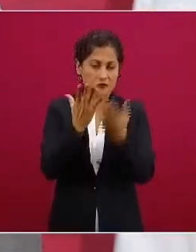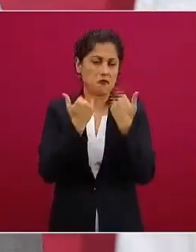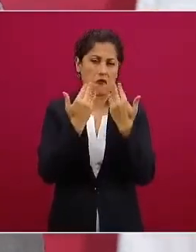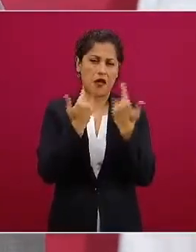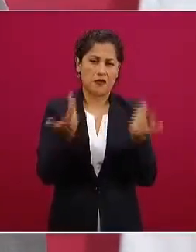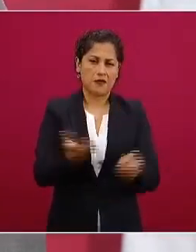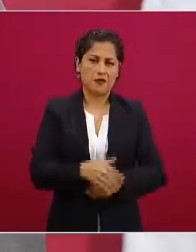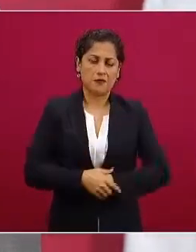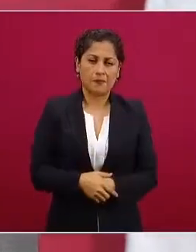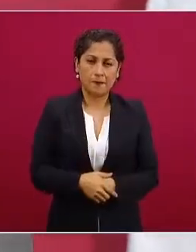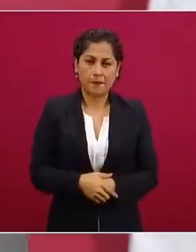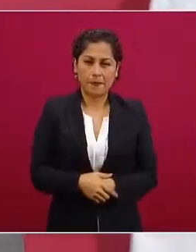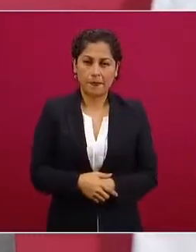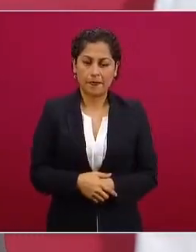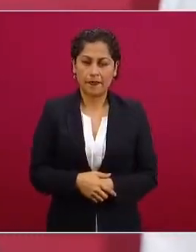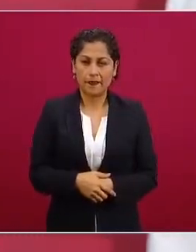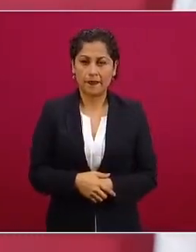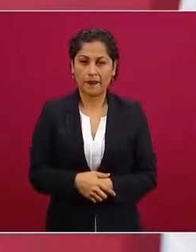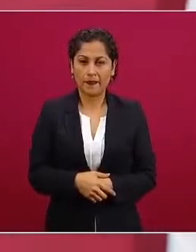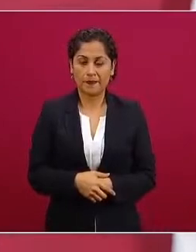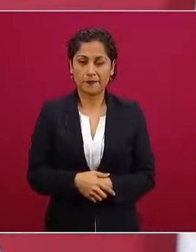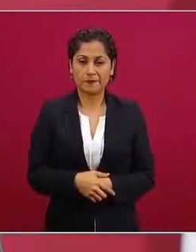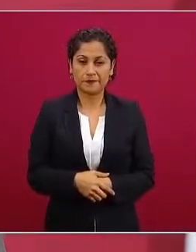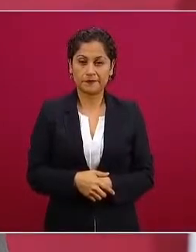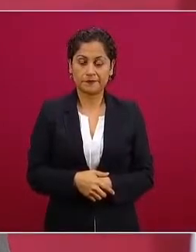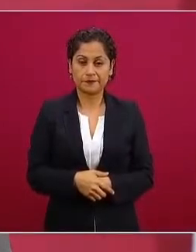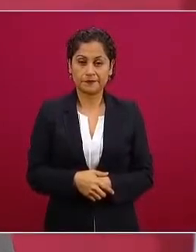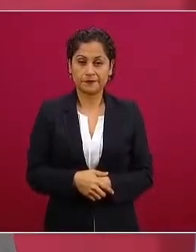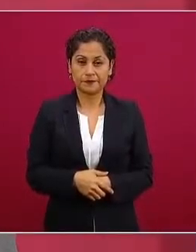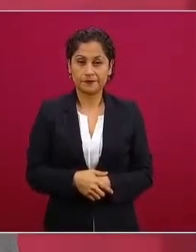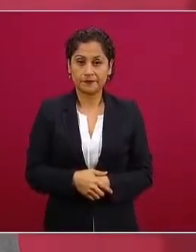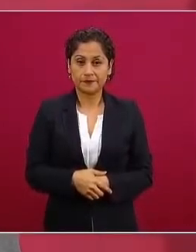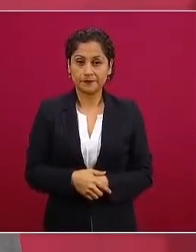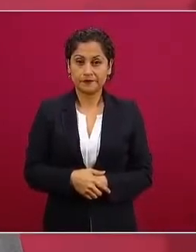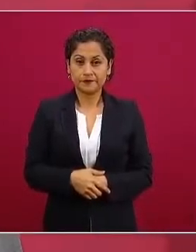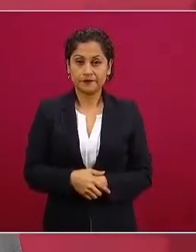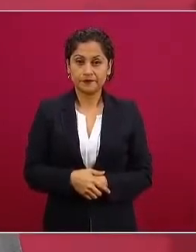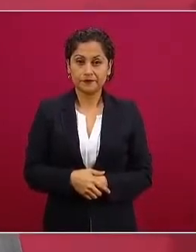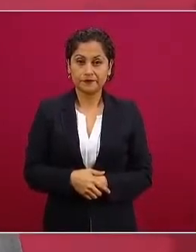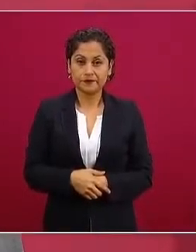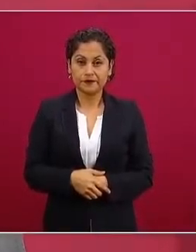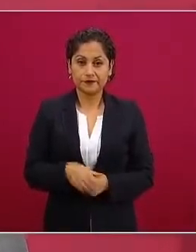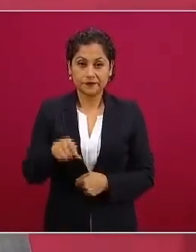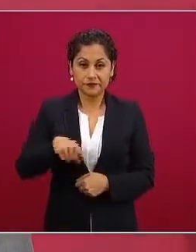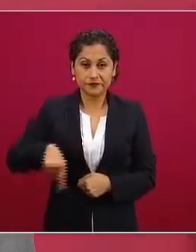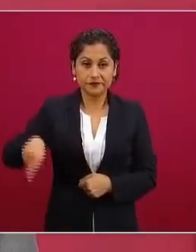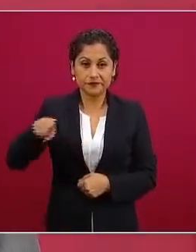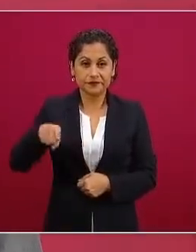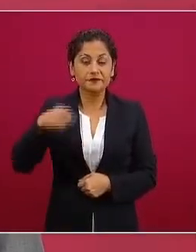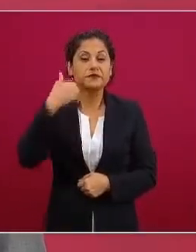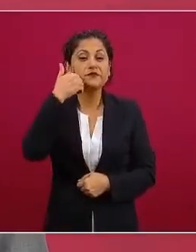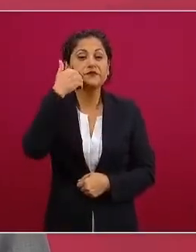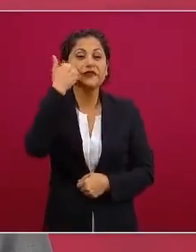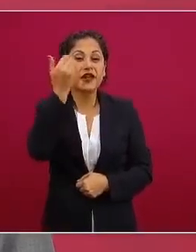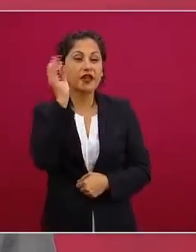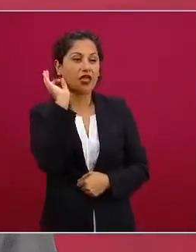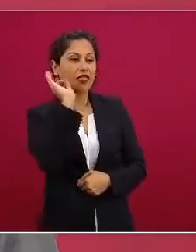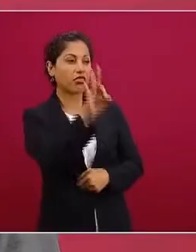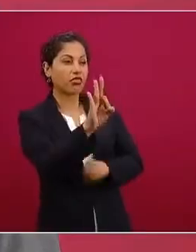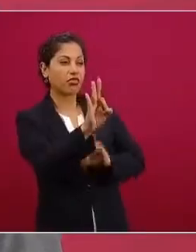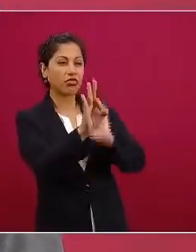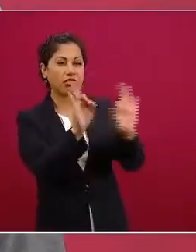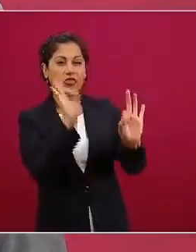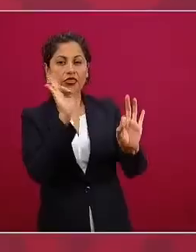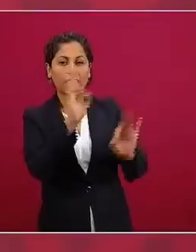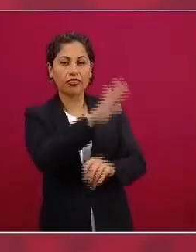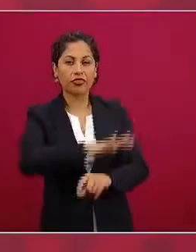eso es infundir temor miedo